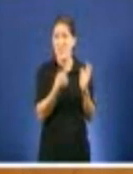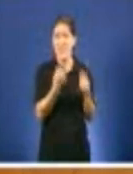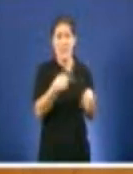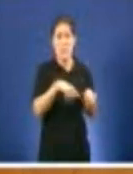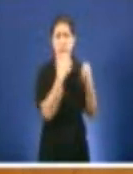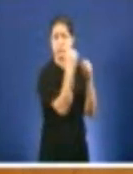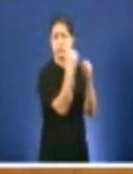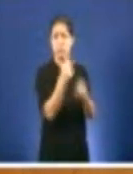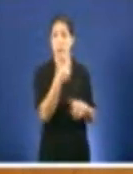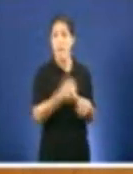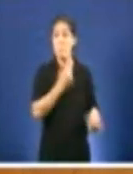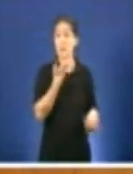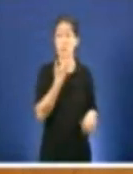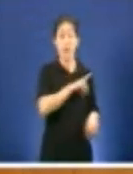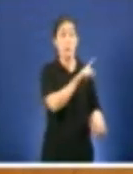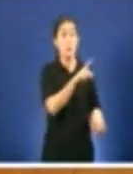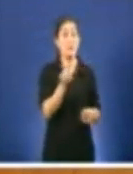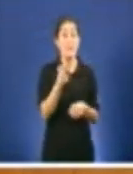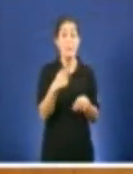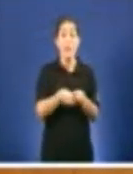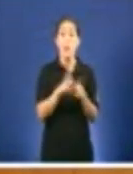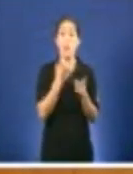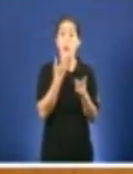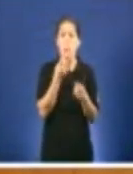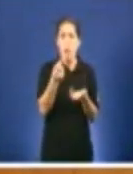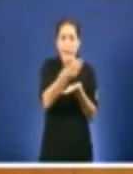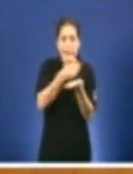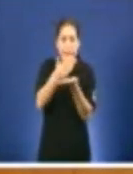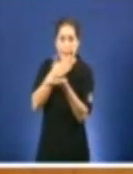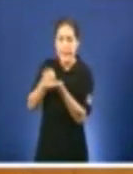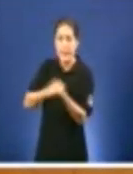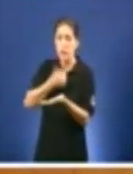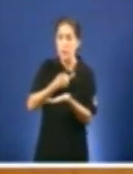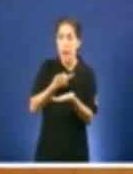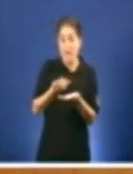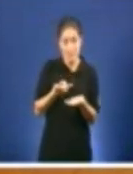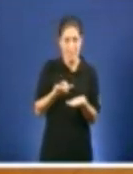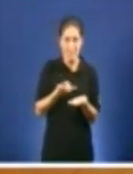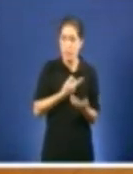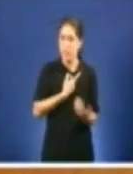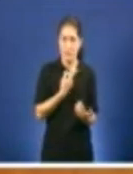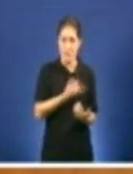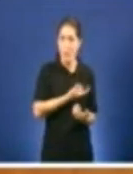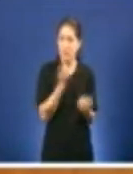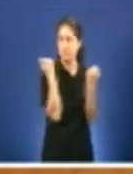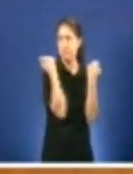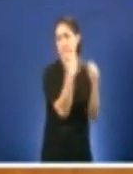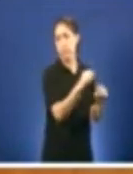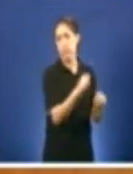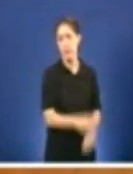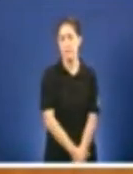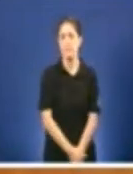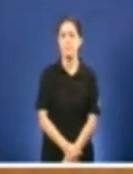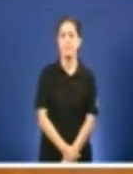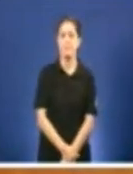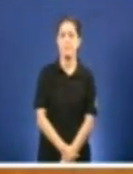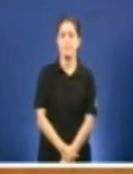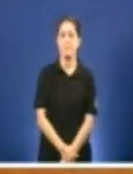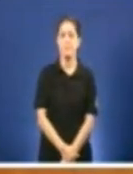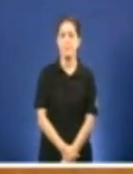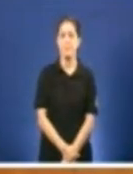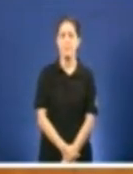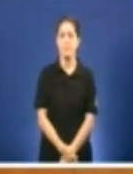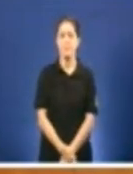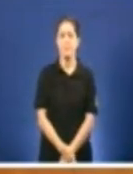aumentar os ingresos dentro das treita marxien que se lle permite no autogoverno do